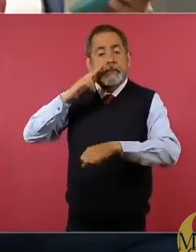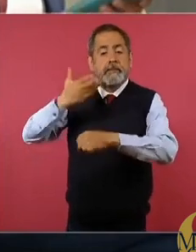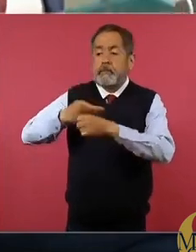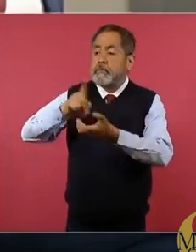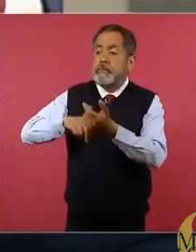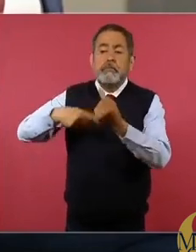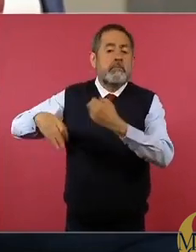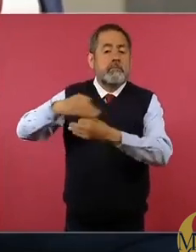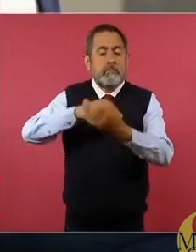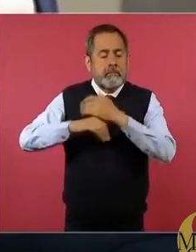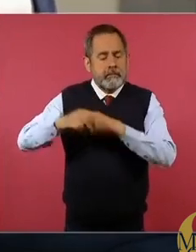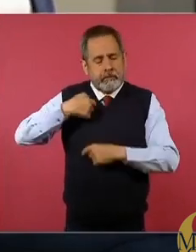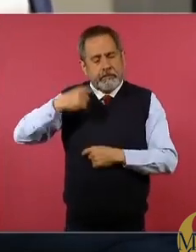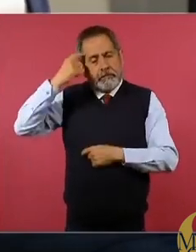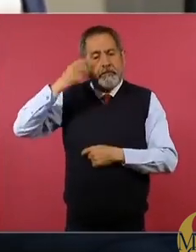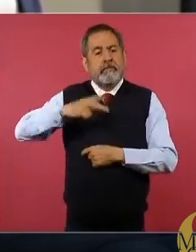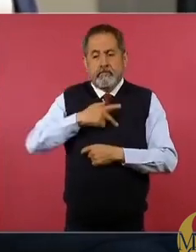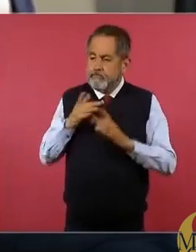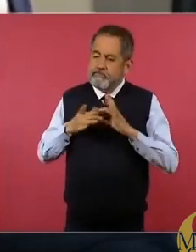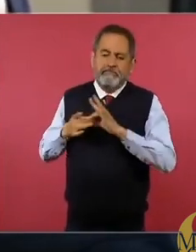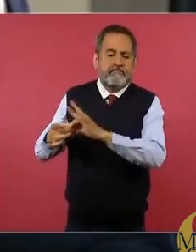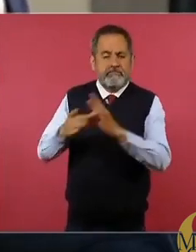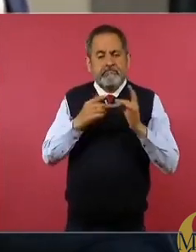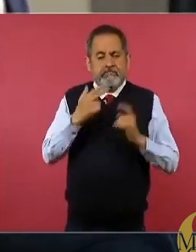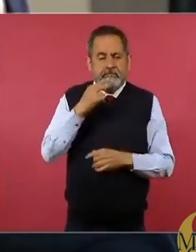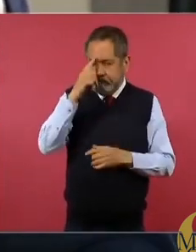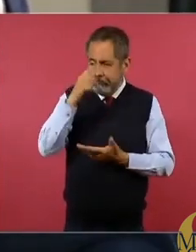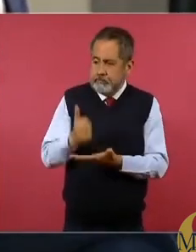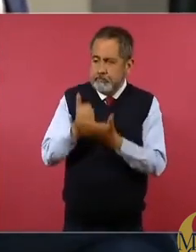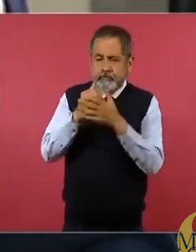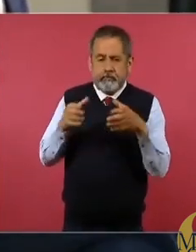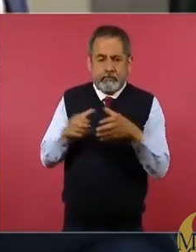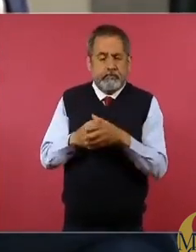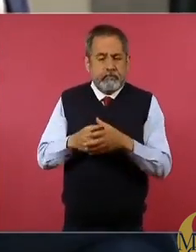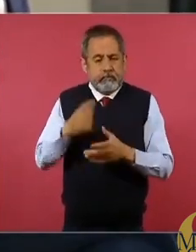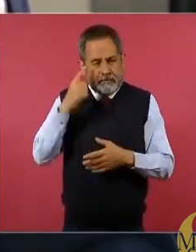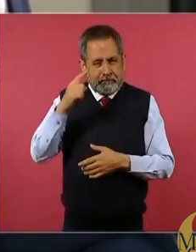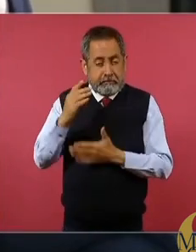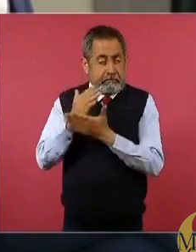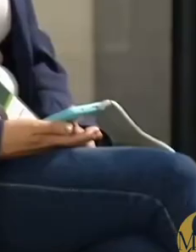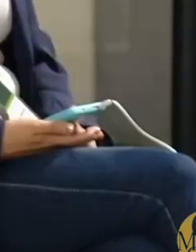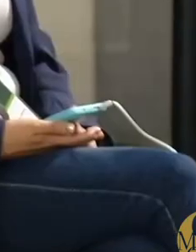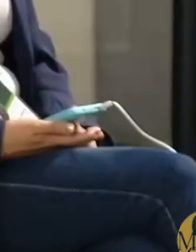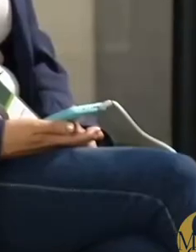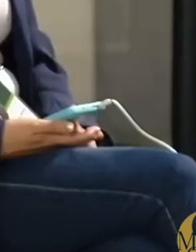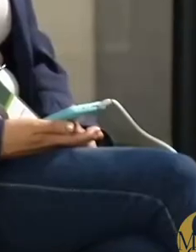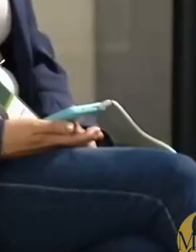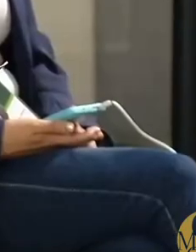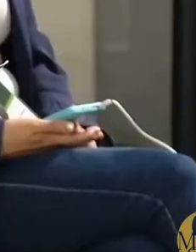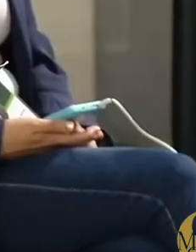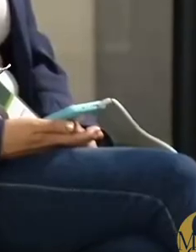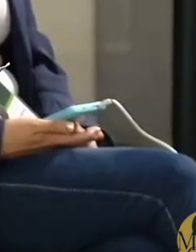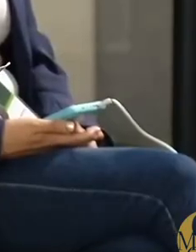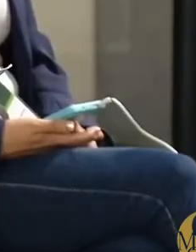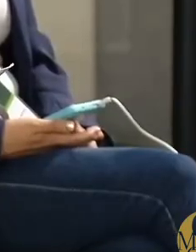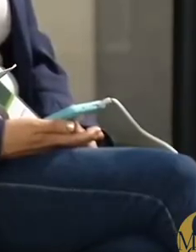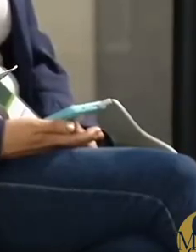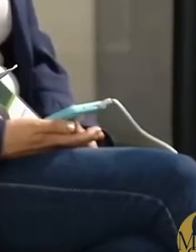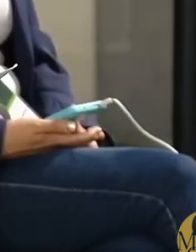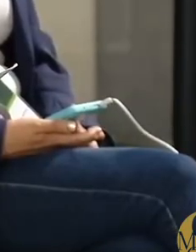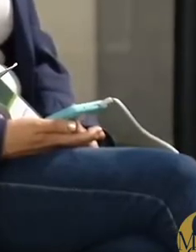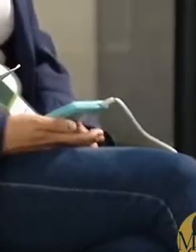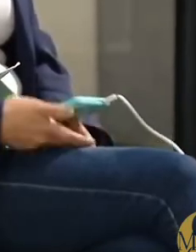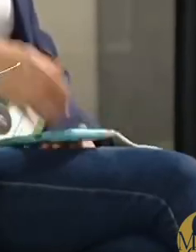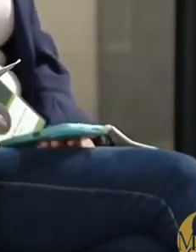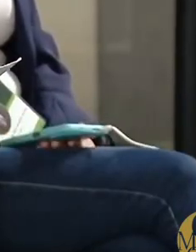sensibilidad y reconstruye el tejido social porque coadyuva a no normalizar las violencias. También señalamos que las estaciones del Tren